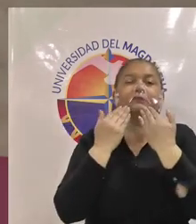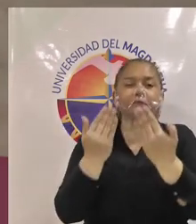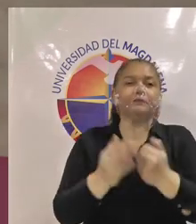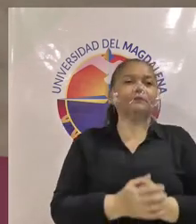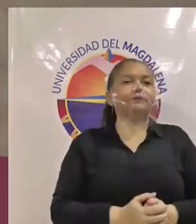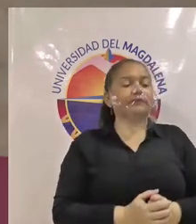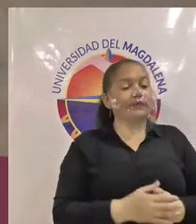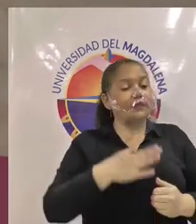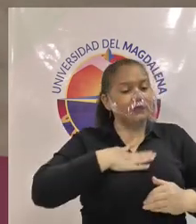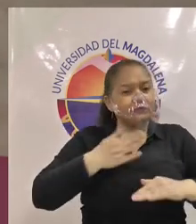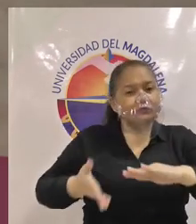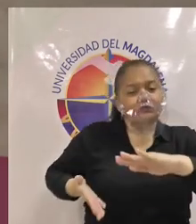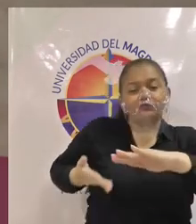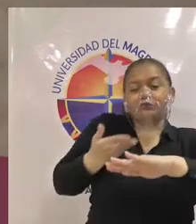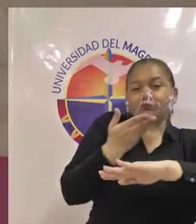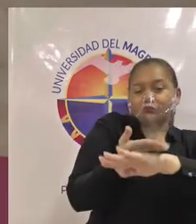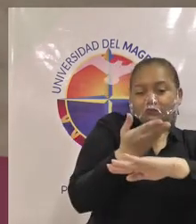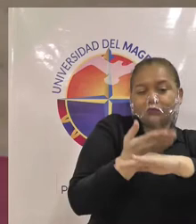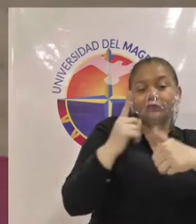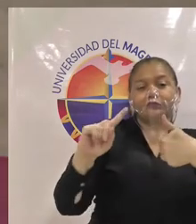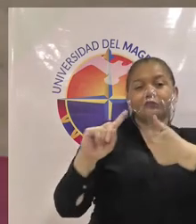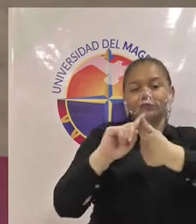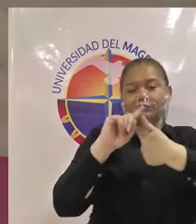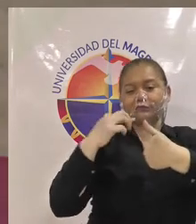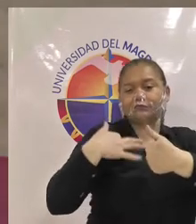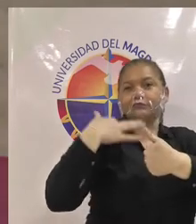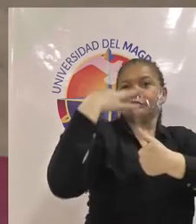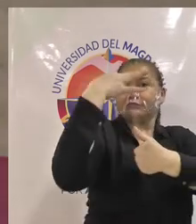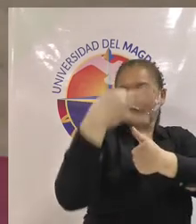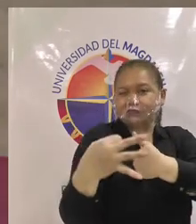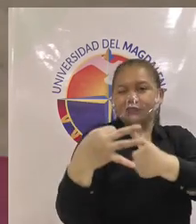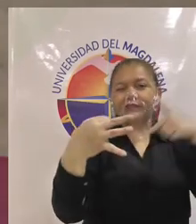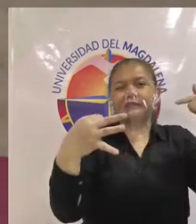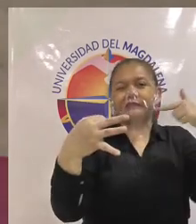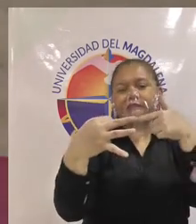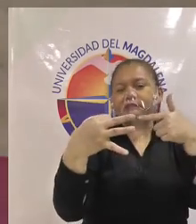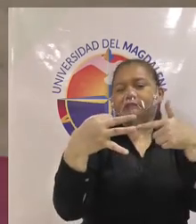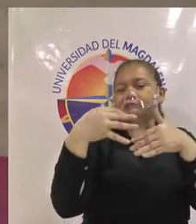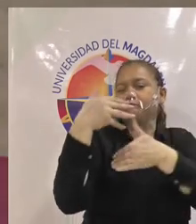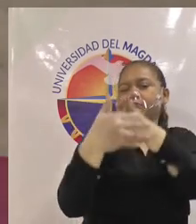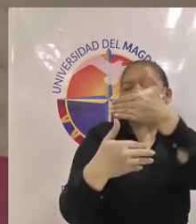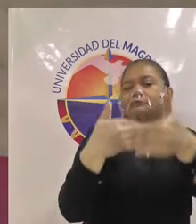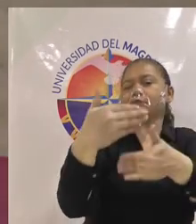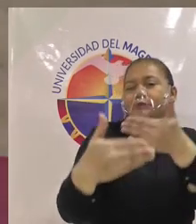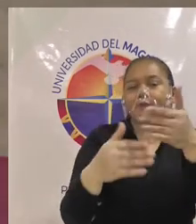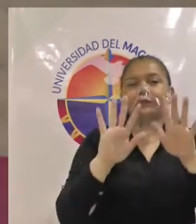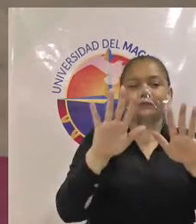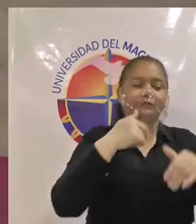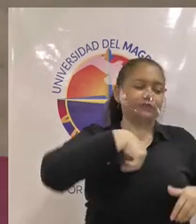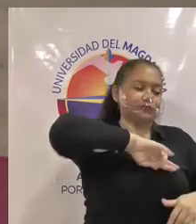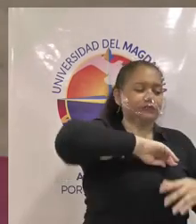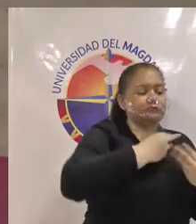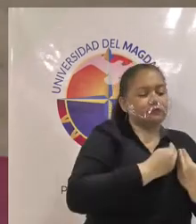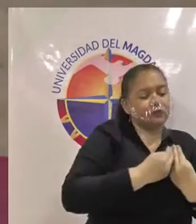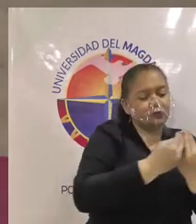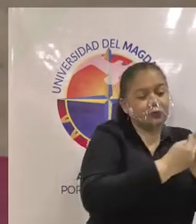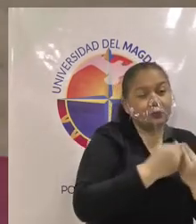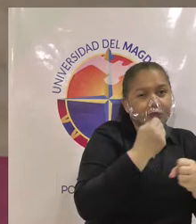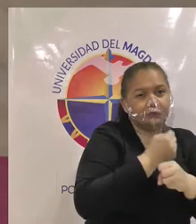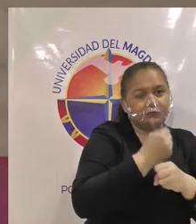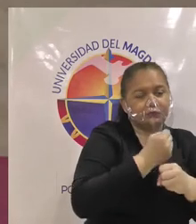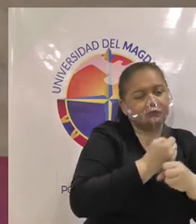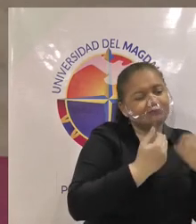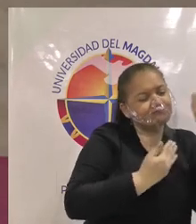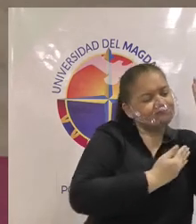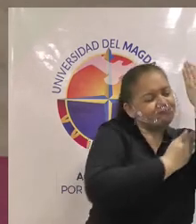en las propuestas de la calidad pues nuestro equipo de trabajo hemos venido estudiando que